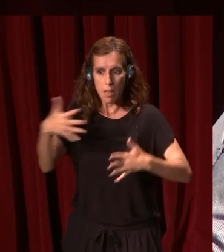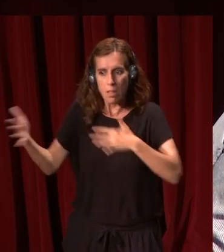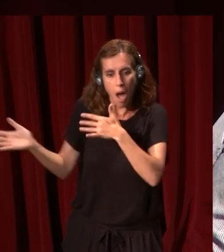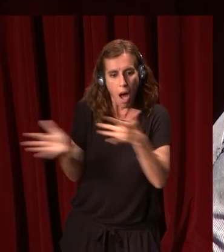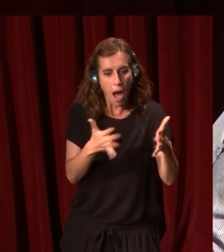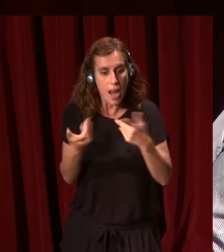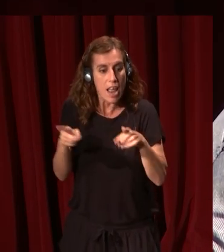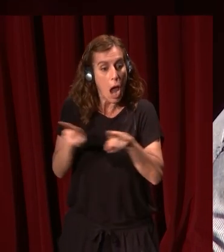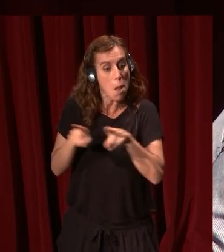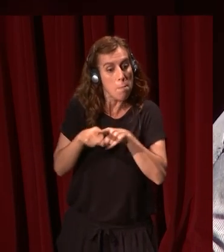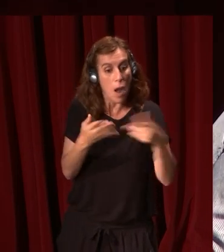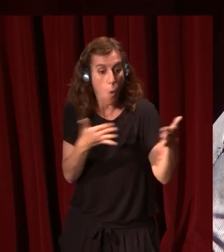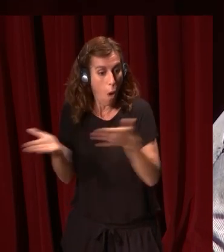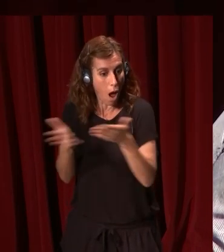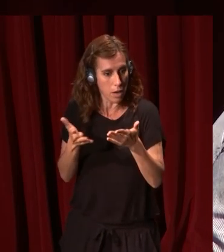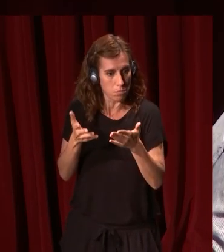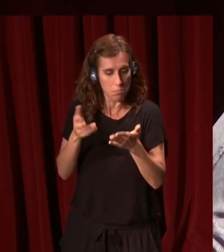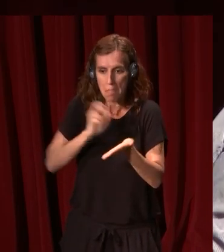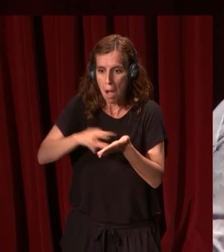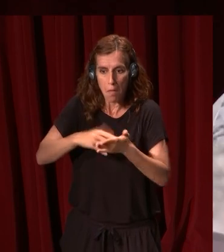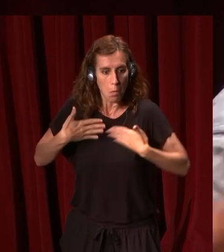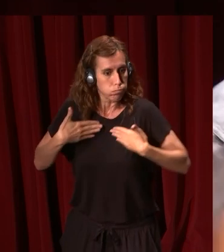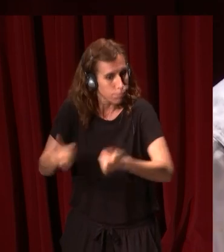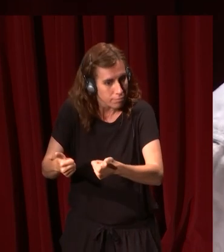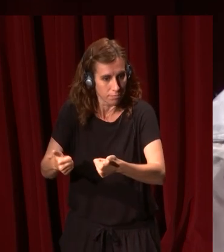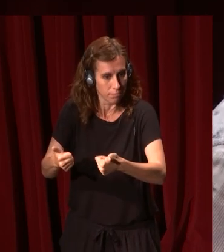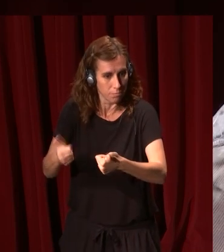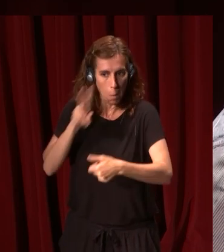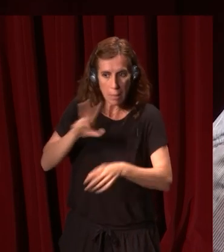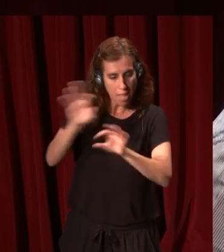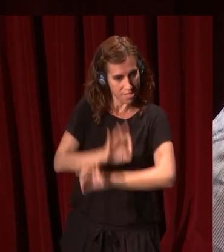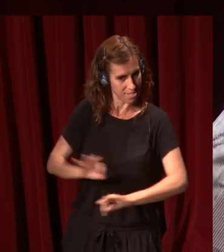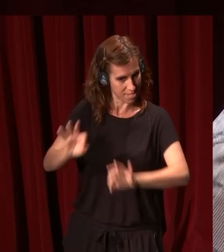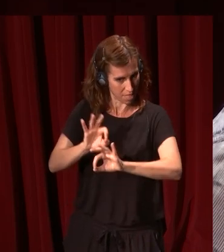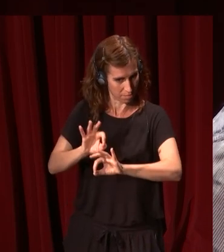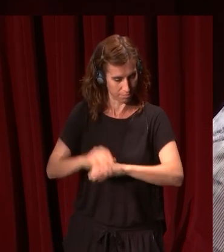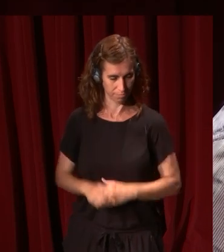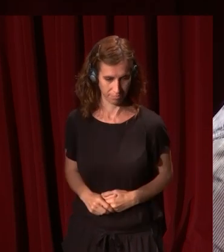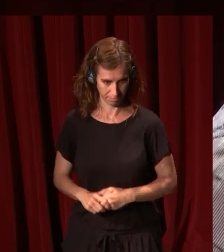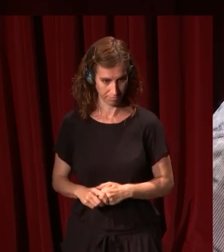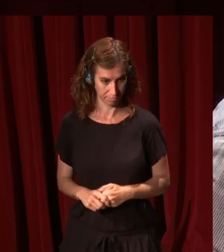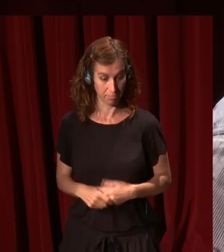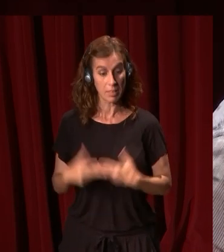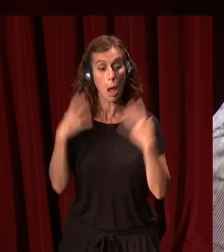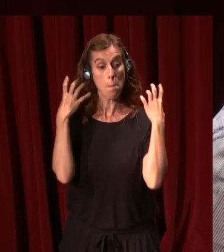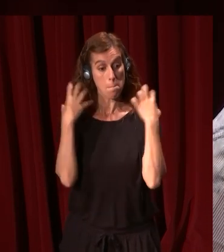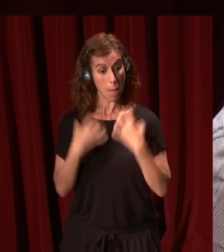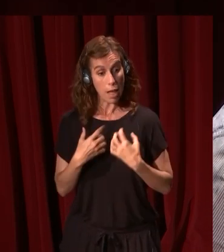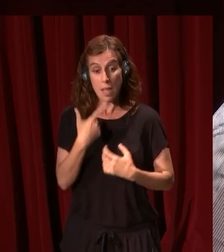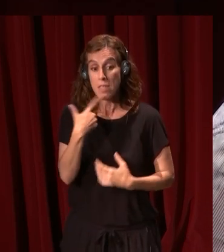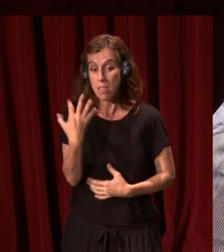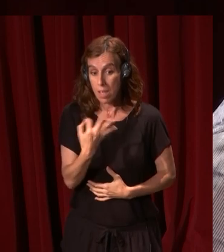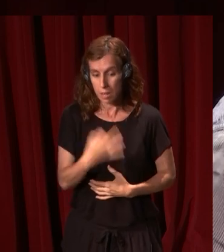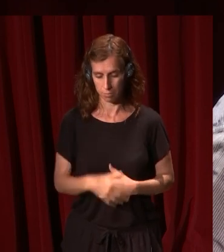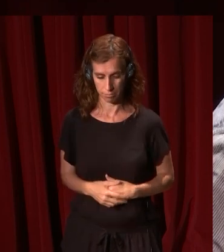el hermano aire, que anda por donde quiera sin que nadie se fije en él, última y suprema insignificancia. Velázquez, dice,